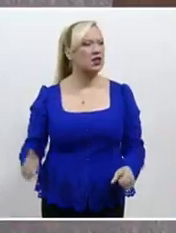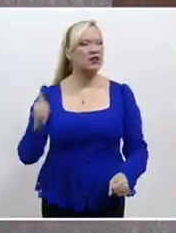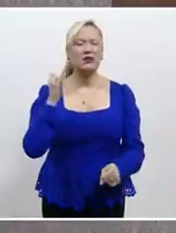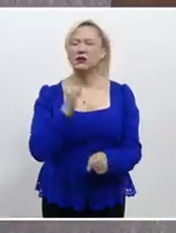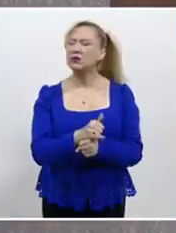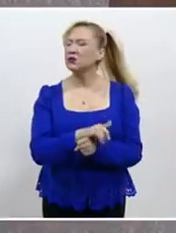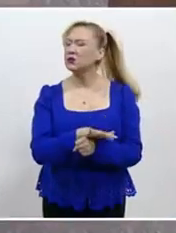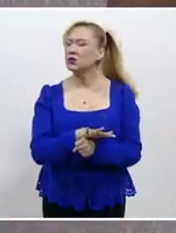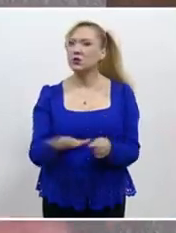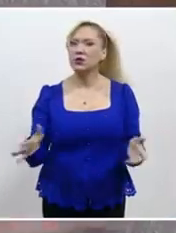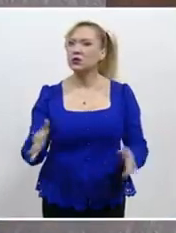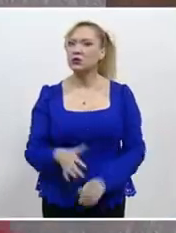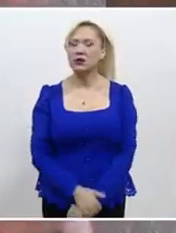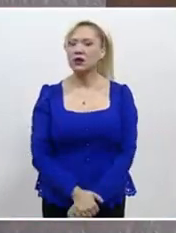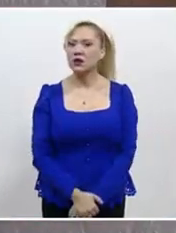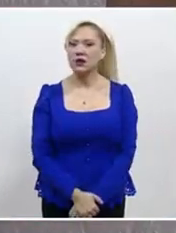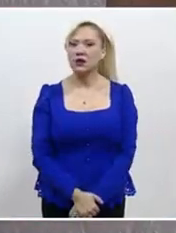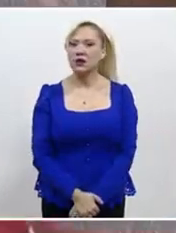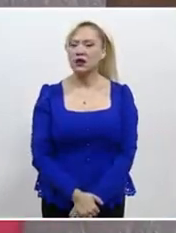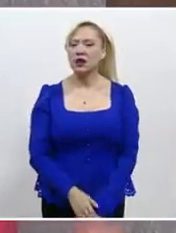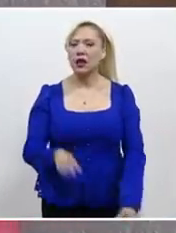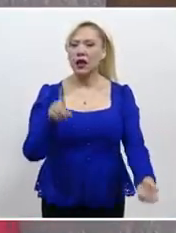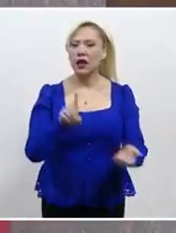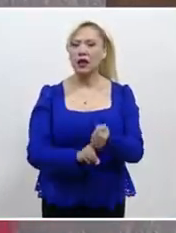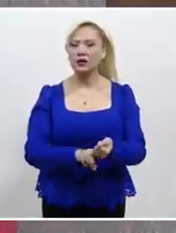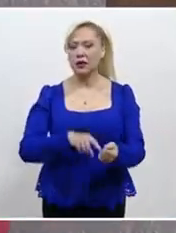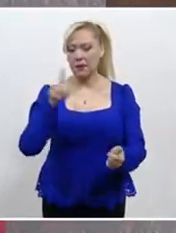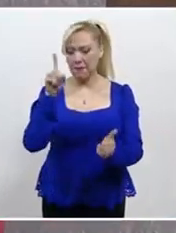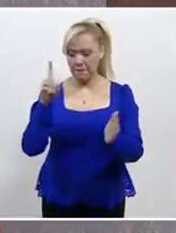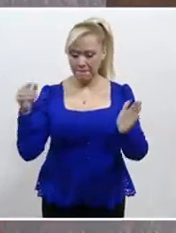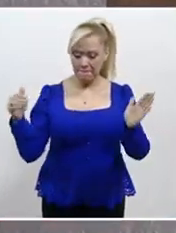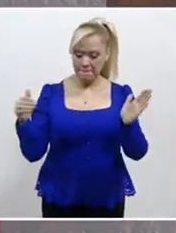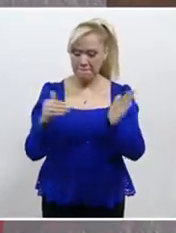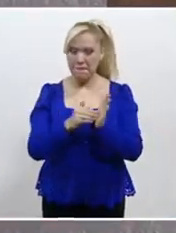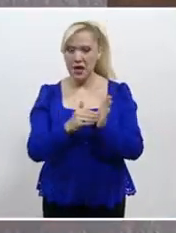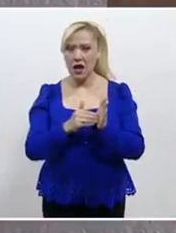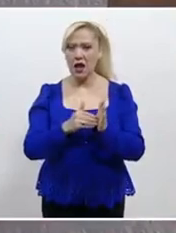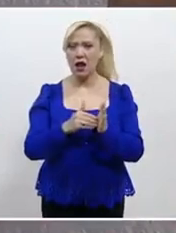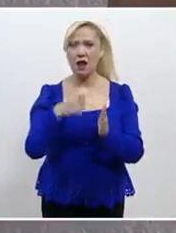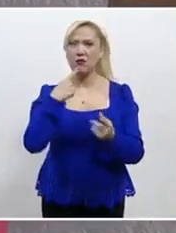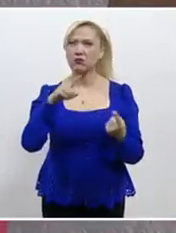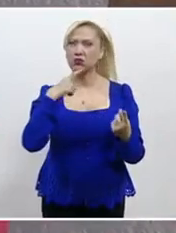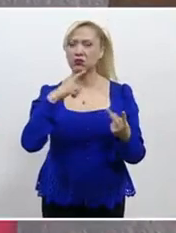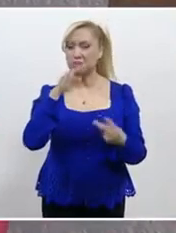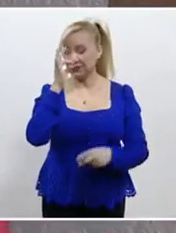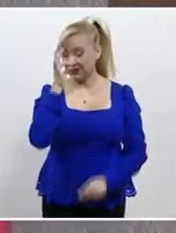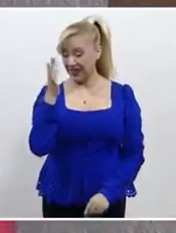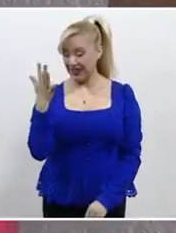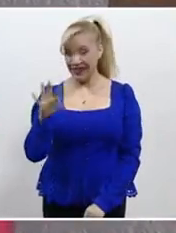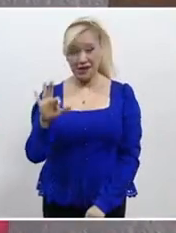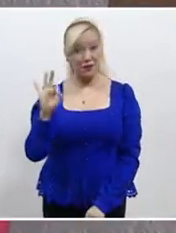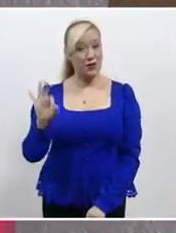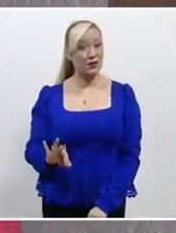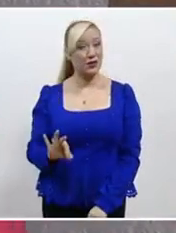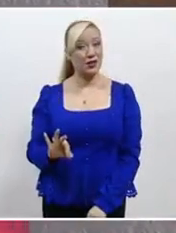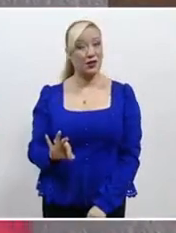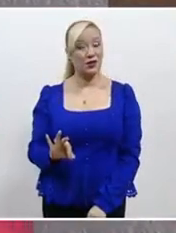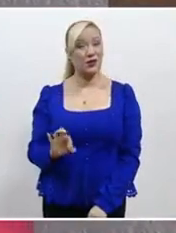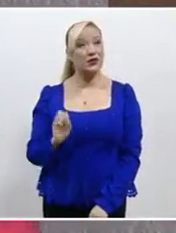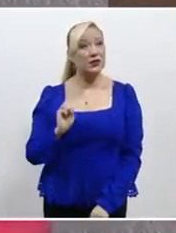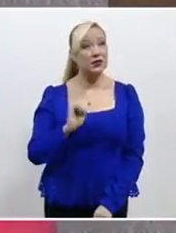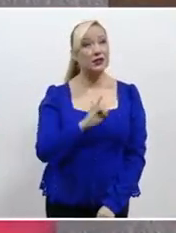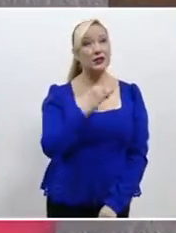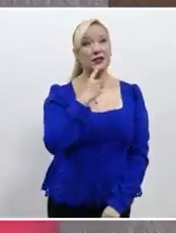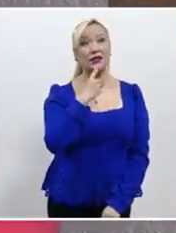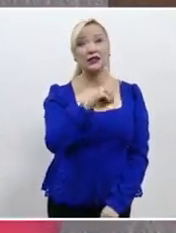que de mil personas, de mil casos de abuso, solamente el 10% se denuncien y solamente el 10%